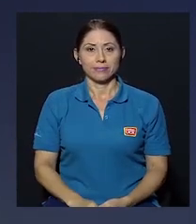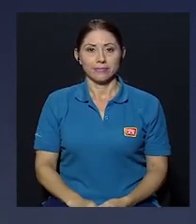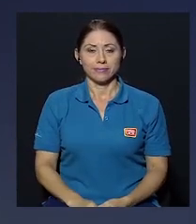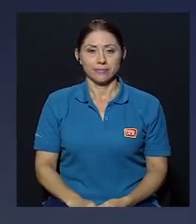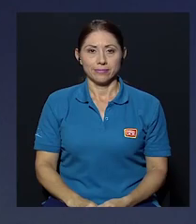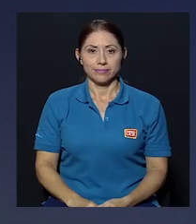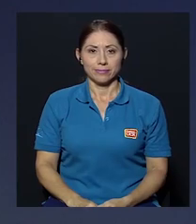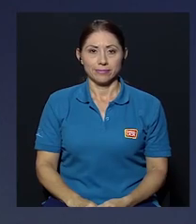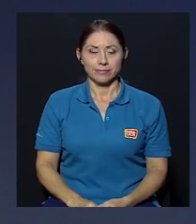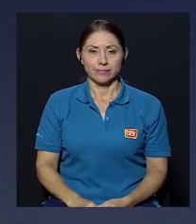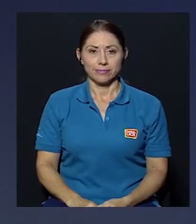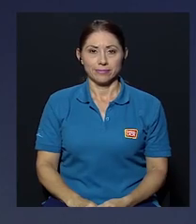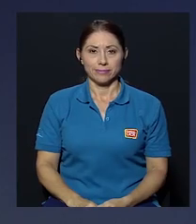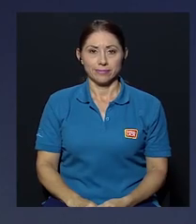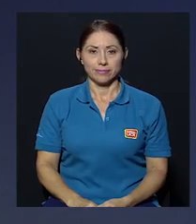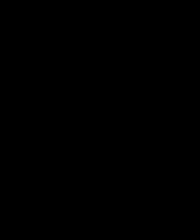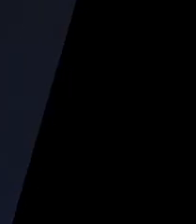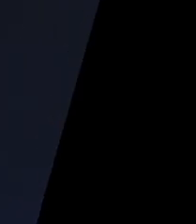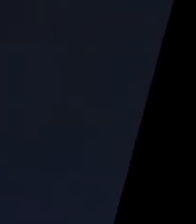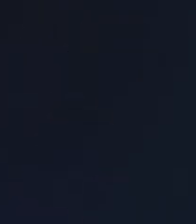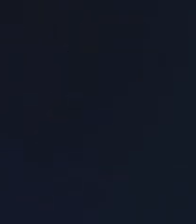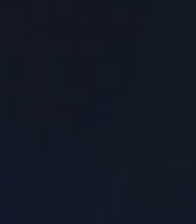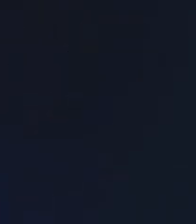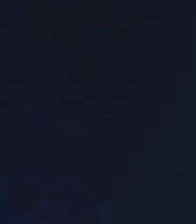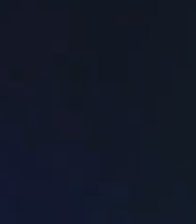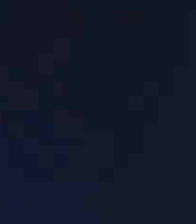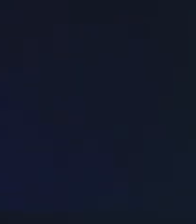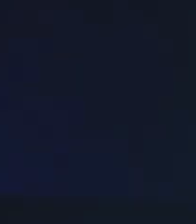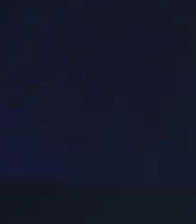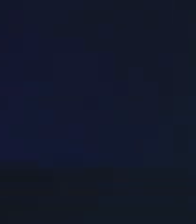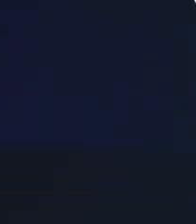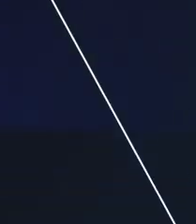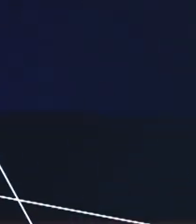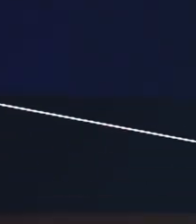Solís fundador del partido Acción Ciudadana estamos